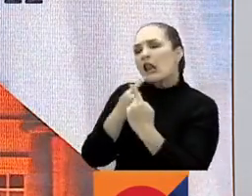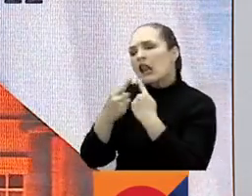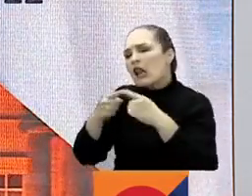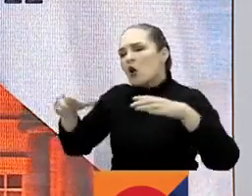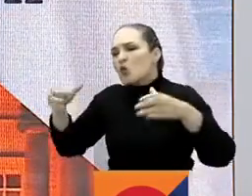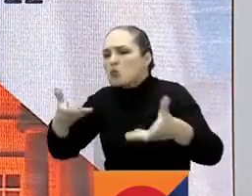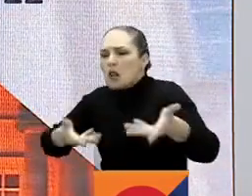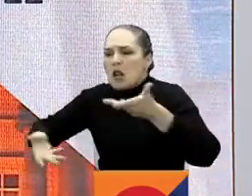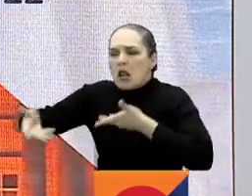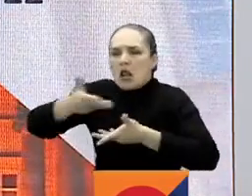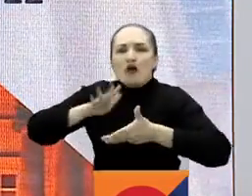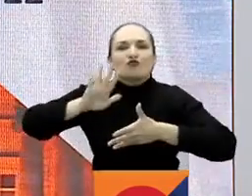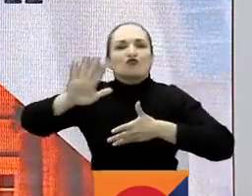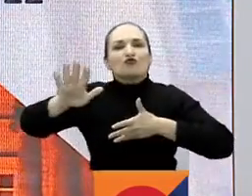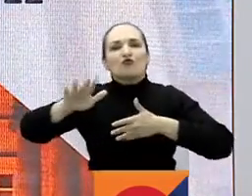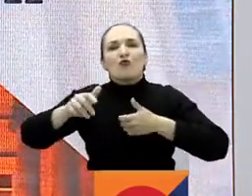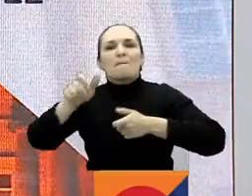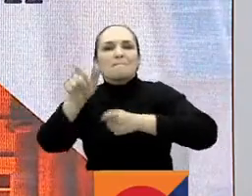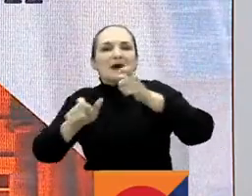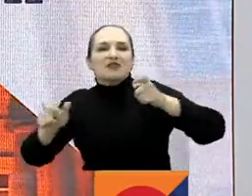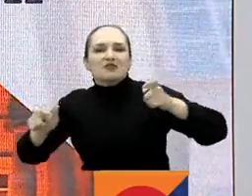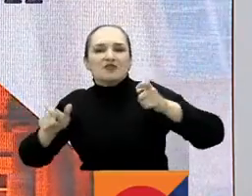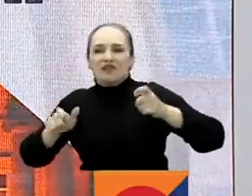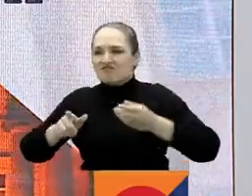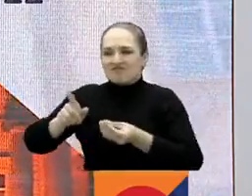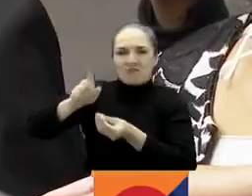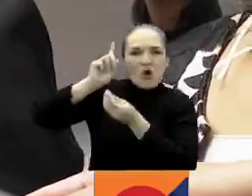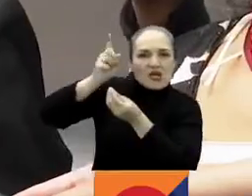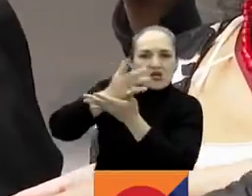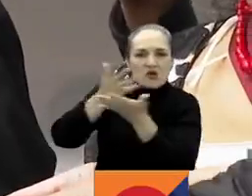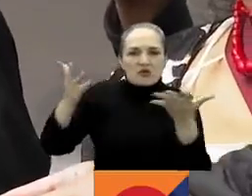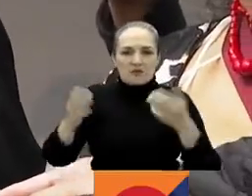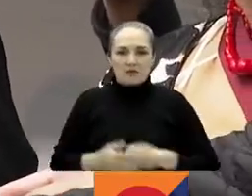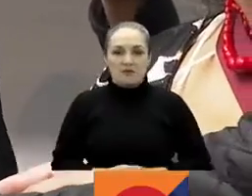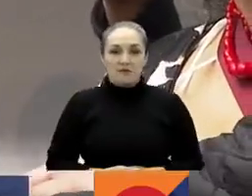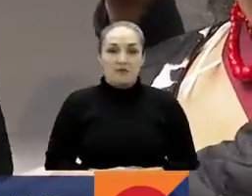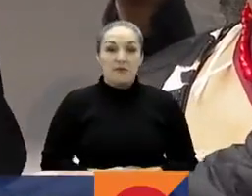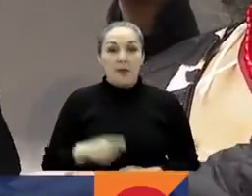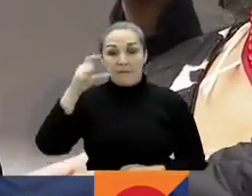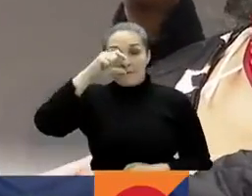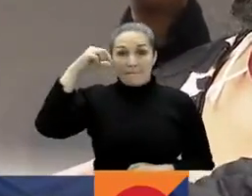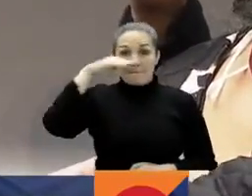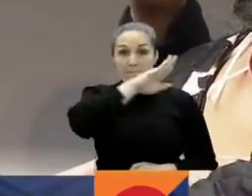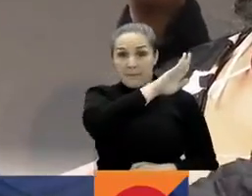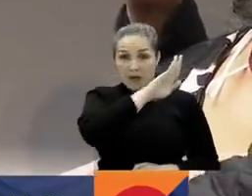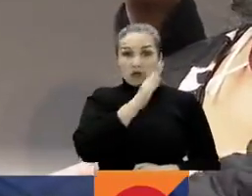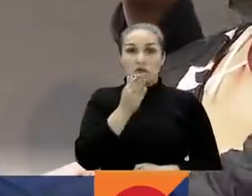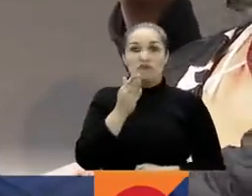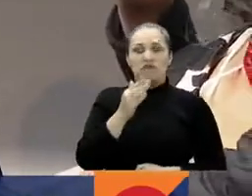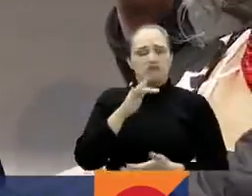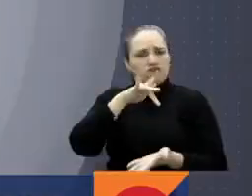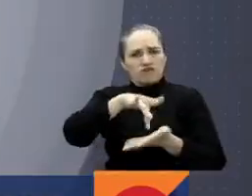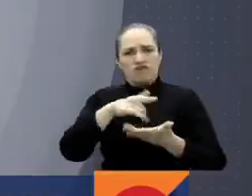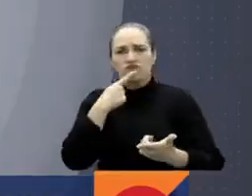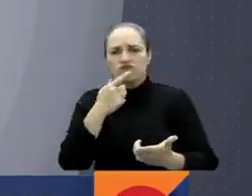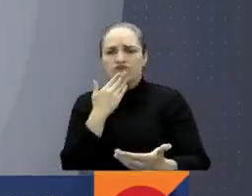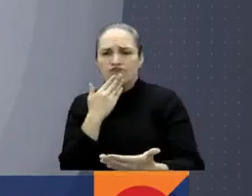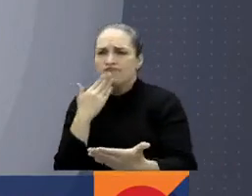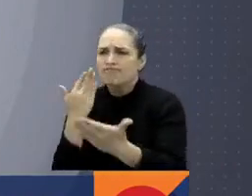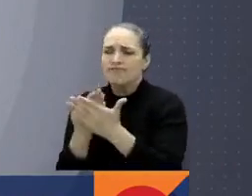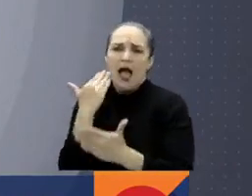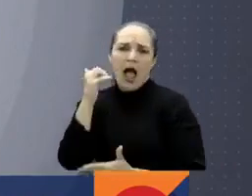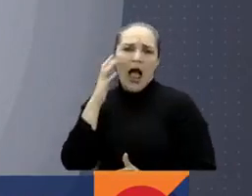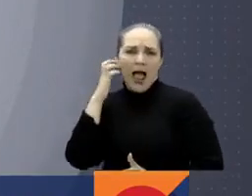recordó etapas difíciles de su carrera política. Gustavo Petro inició su semana agradeciendo a la senadora Angélica